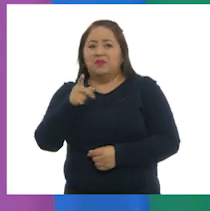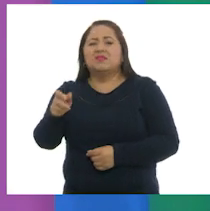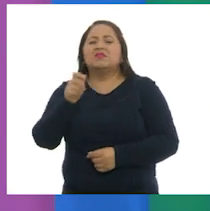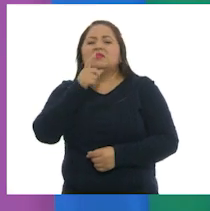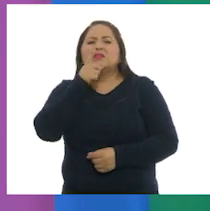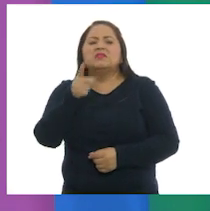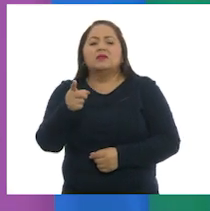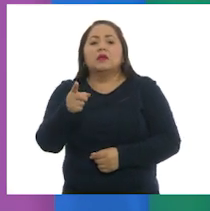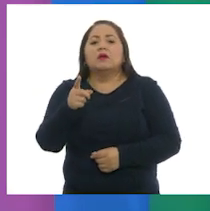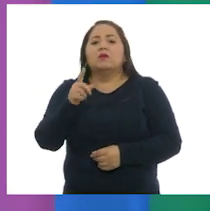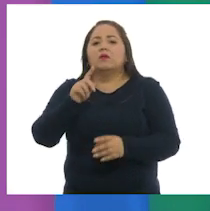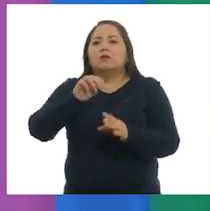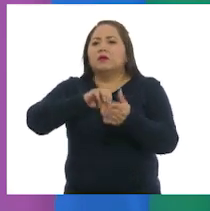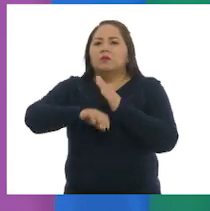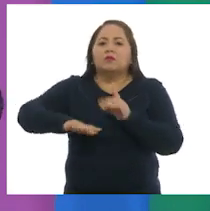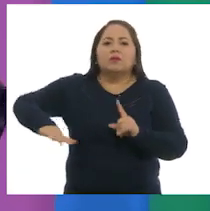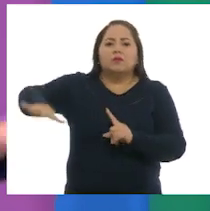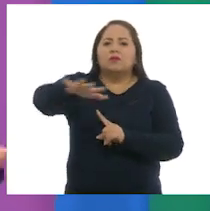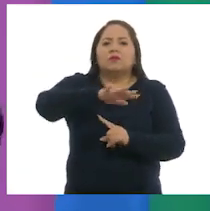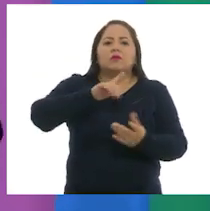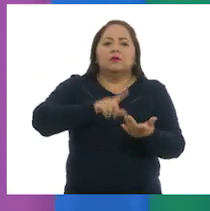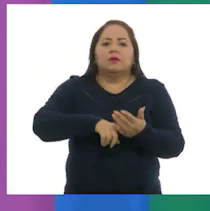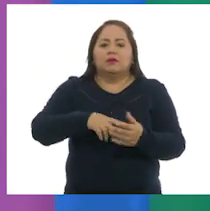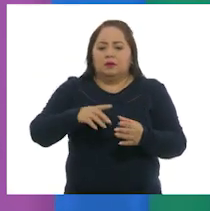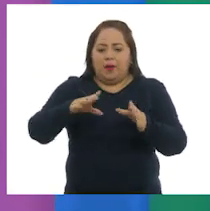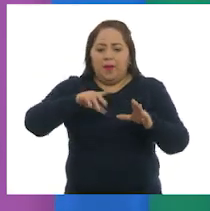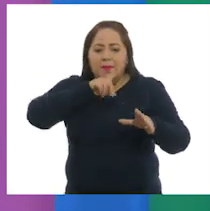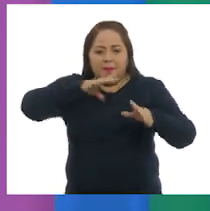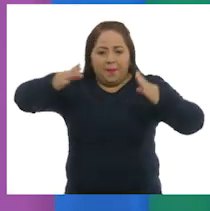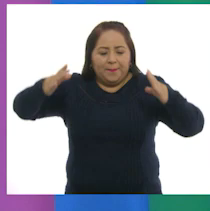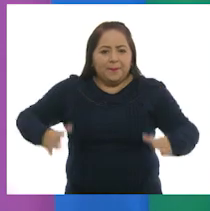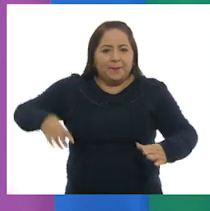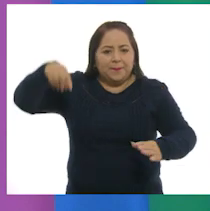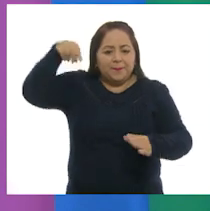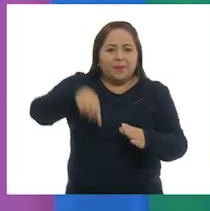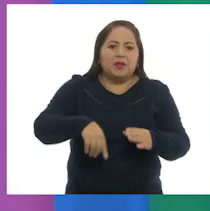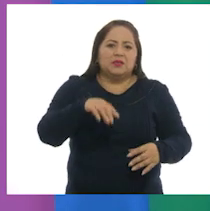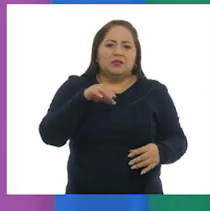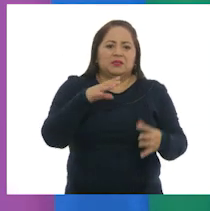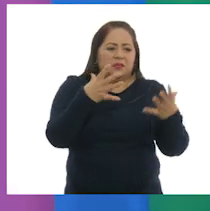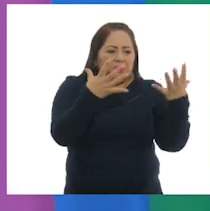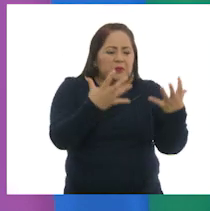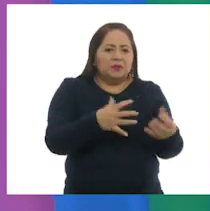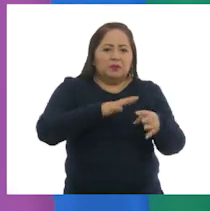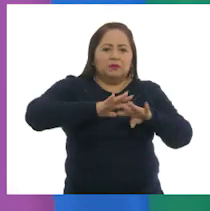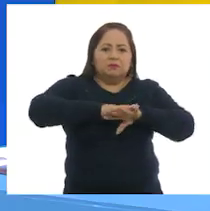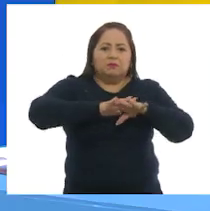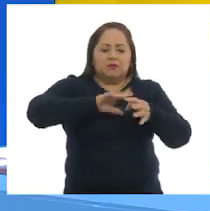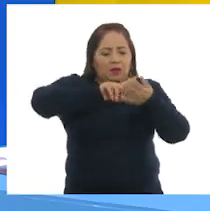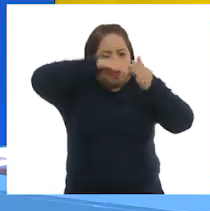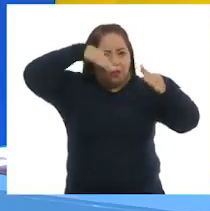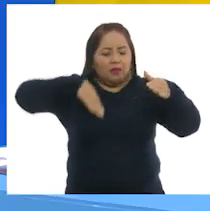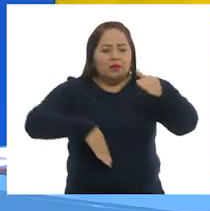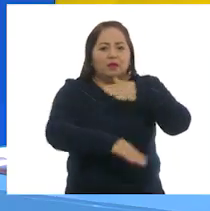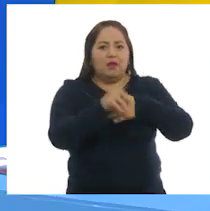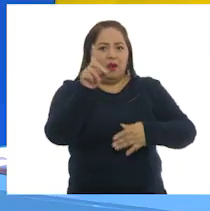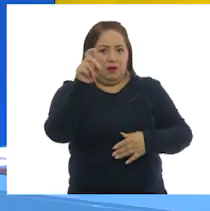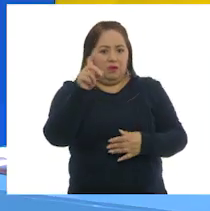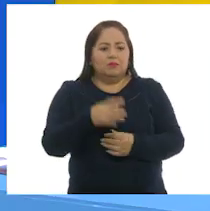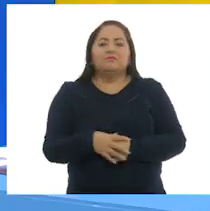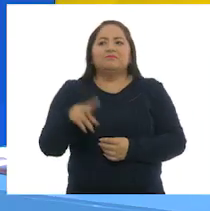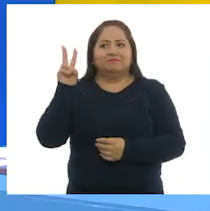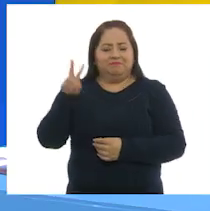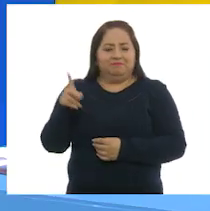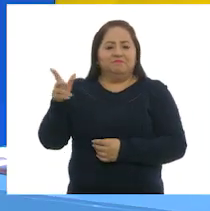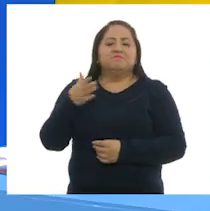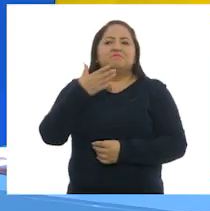se lleva a cabo en ambientes controlados como estanques o con cercos de redes dentro del mar. Excelente, Larisa.